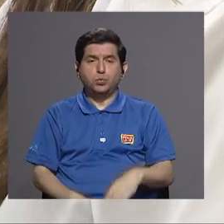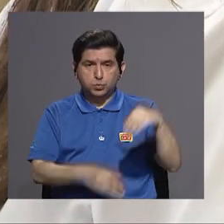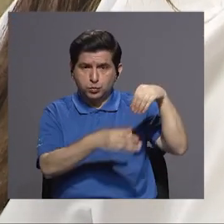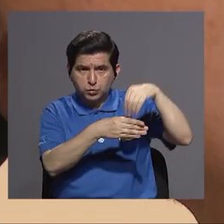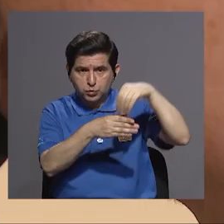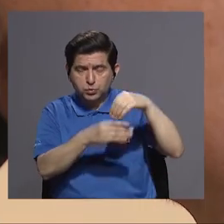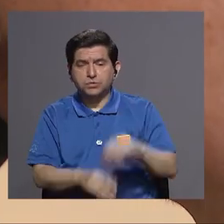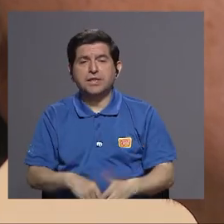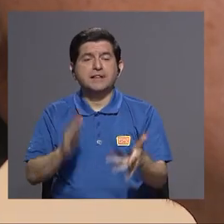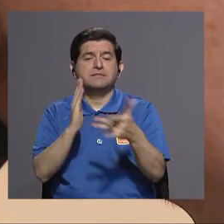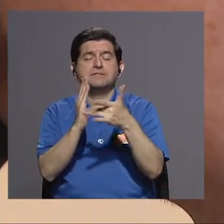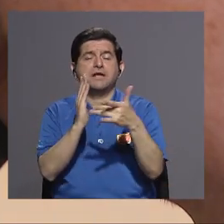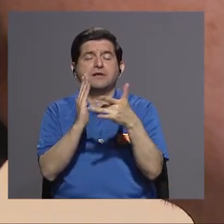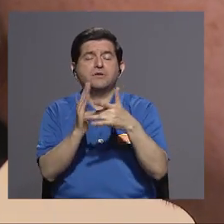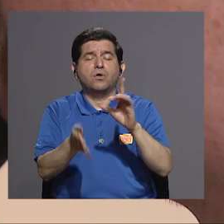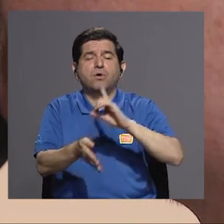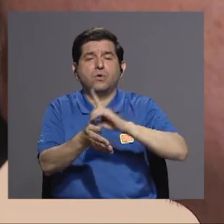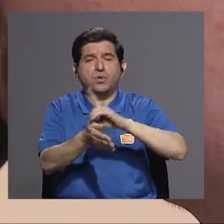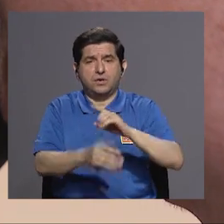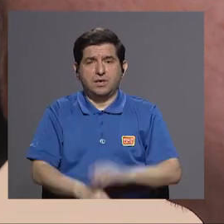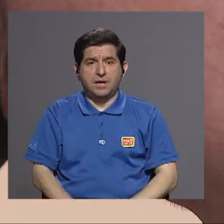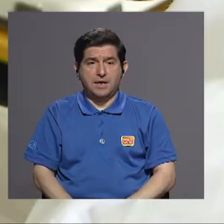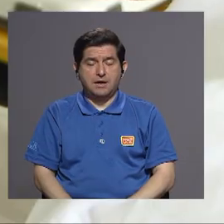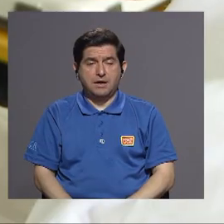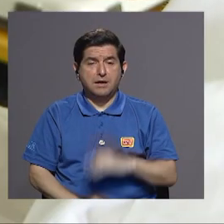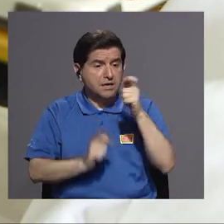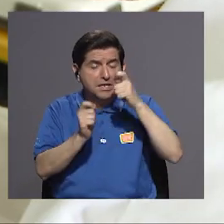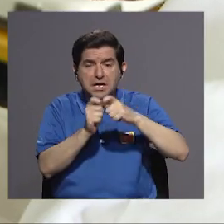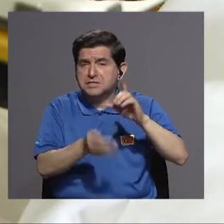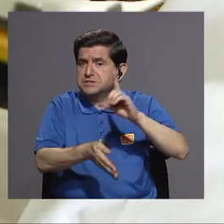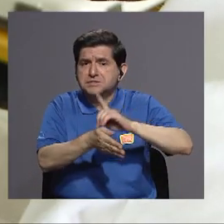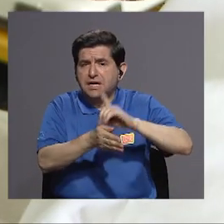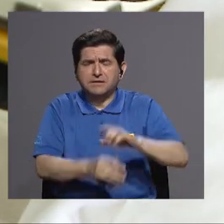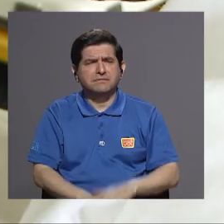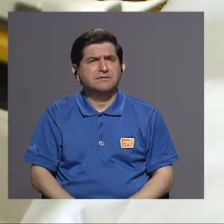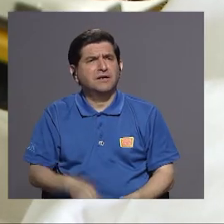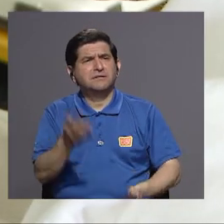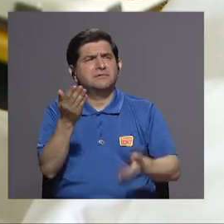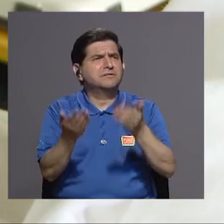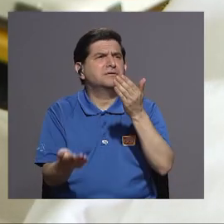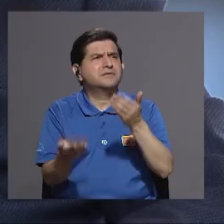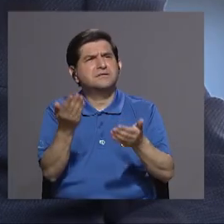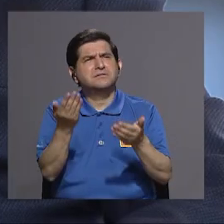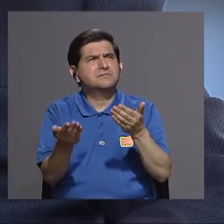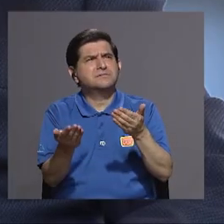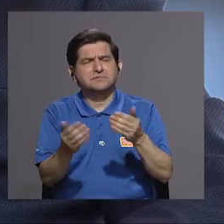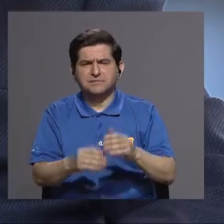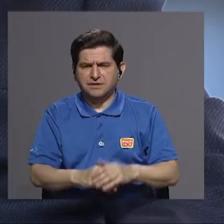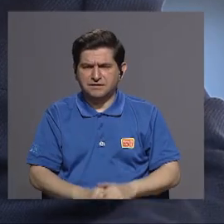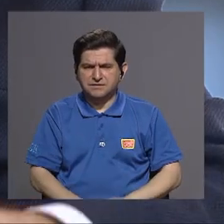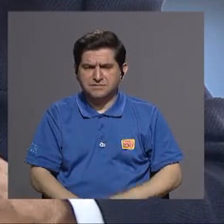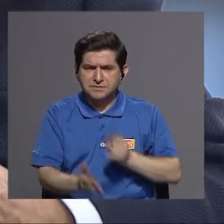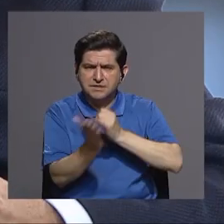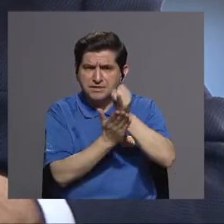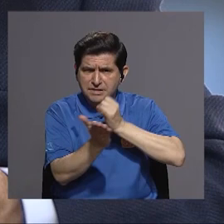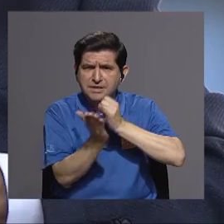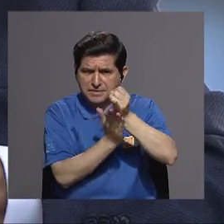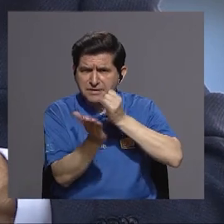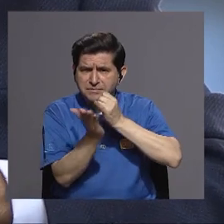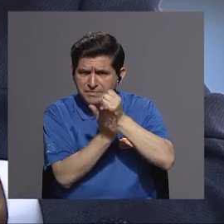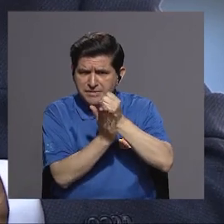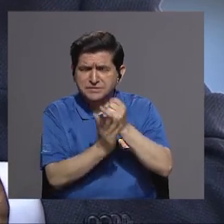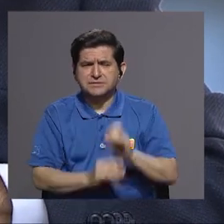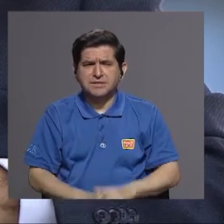contribuciones la parte de tecnologías médicas la parte de medicina verdad hace unos unas investigaciones